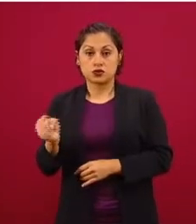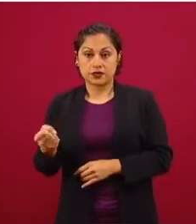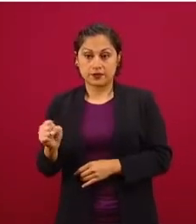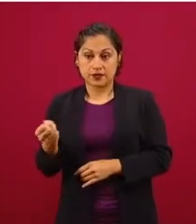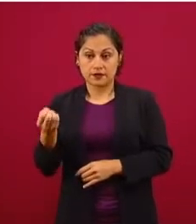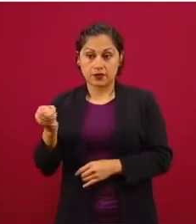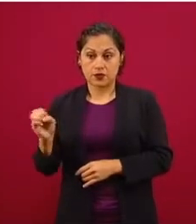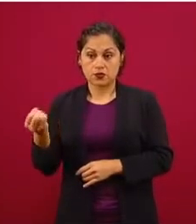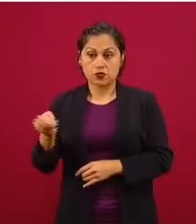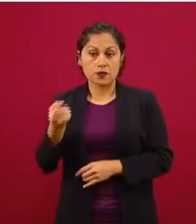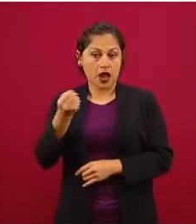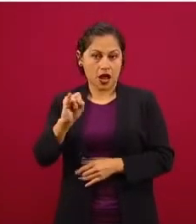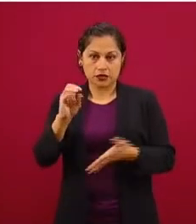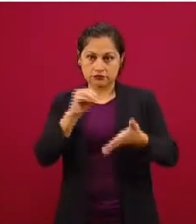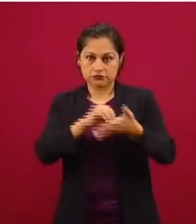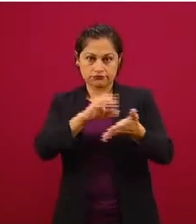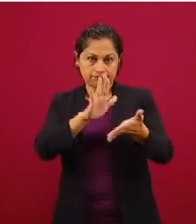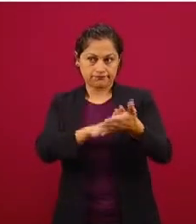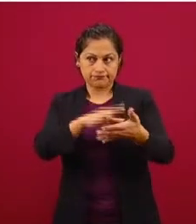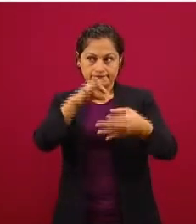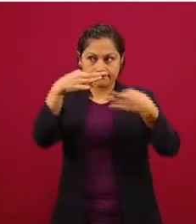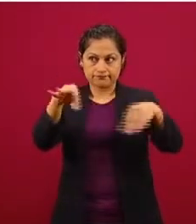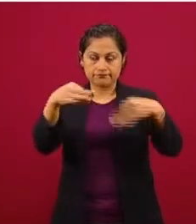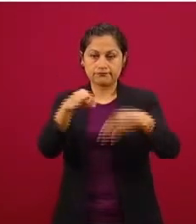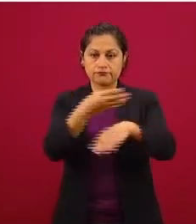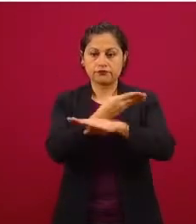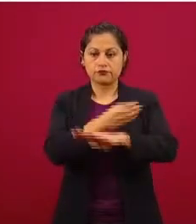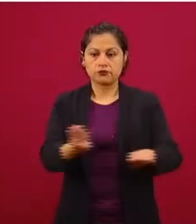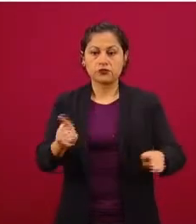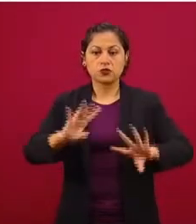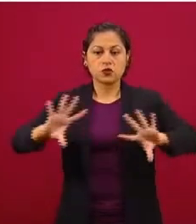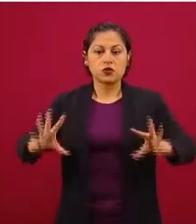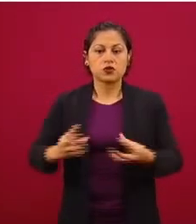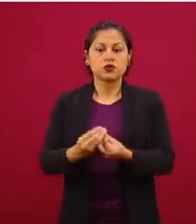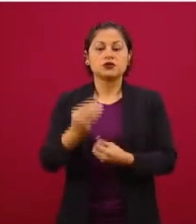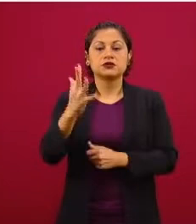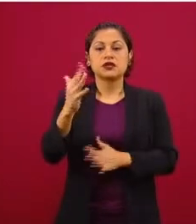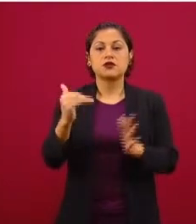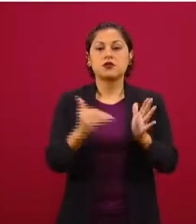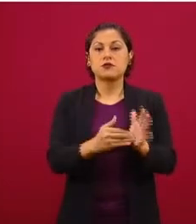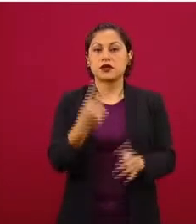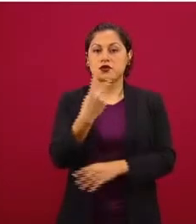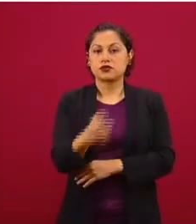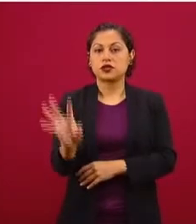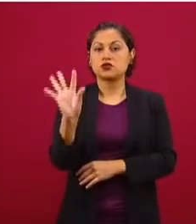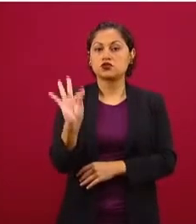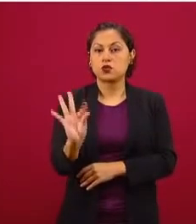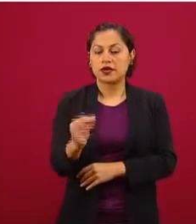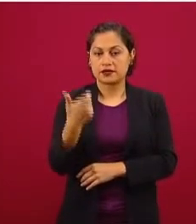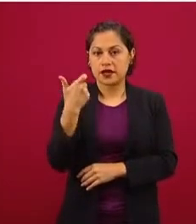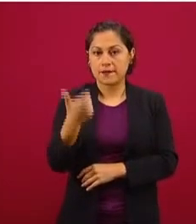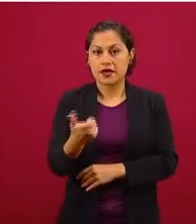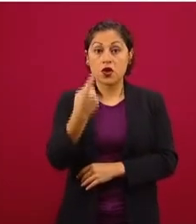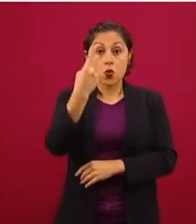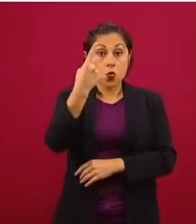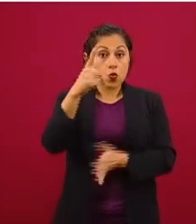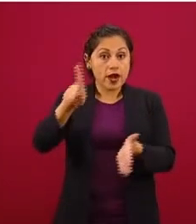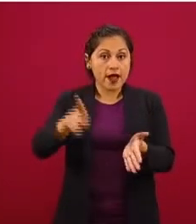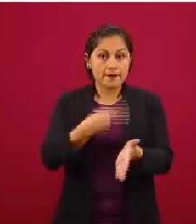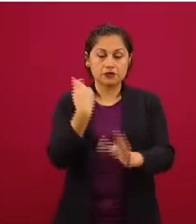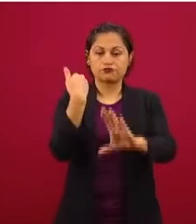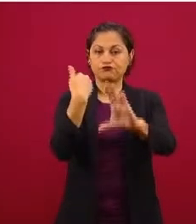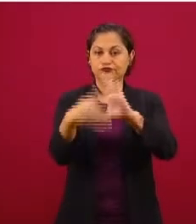el estado de cuenta. Y el monto es de cinco mil 240 pesos. Es una sola transferencia y ahora la van a poder